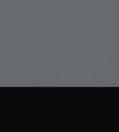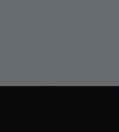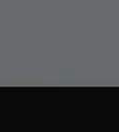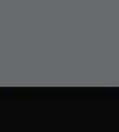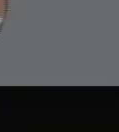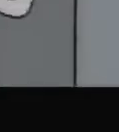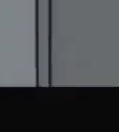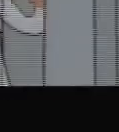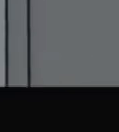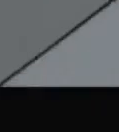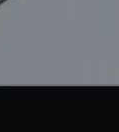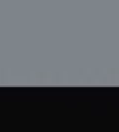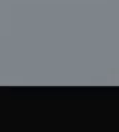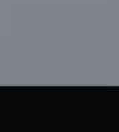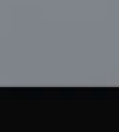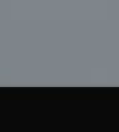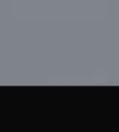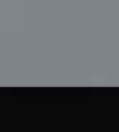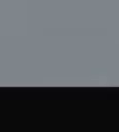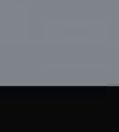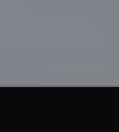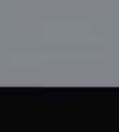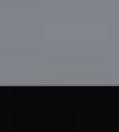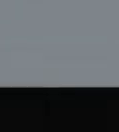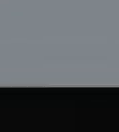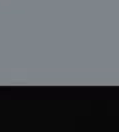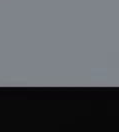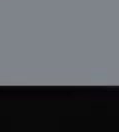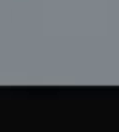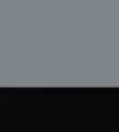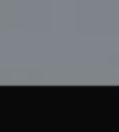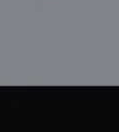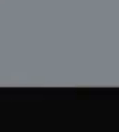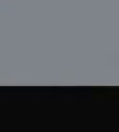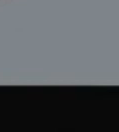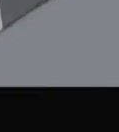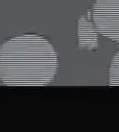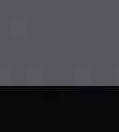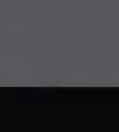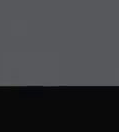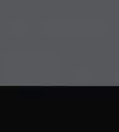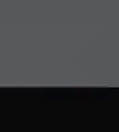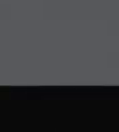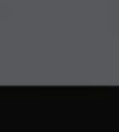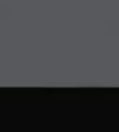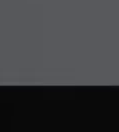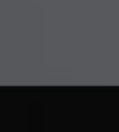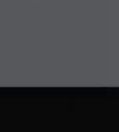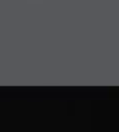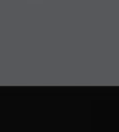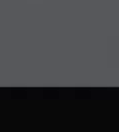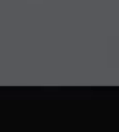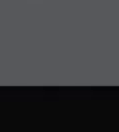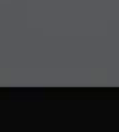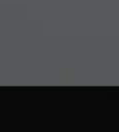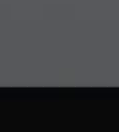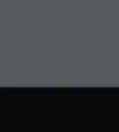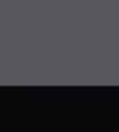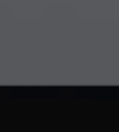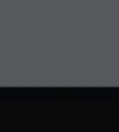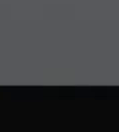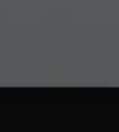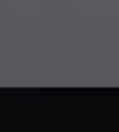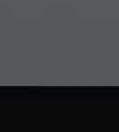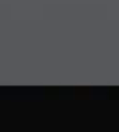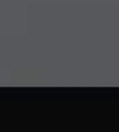puede cambiar todo. Una persona contrae el virus, lo lleva en sus manos, se sube a un avión, se toca la